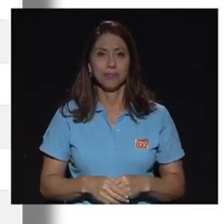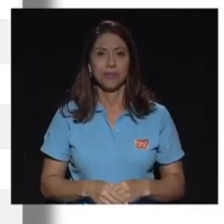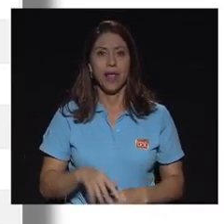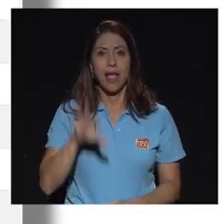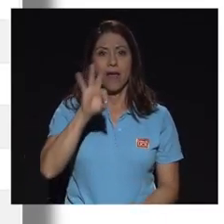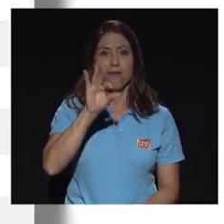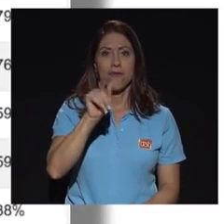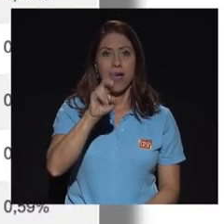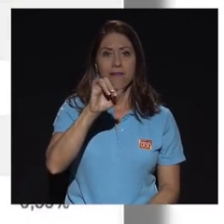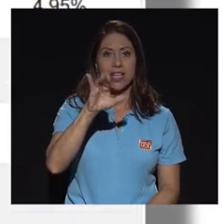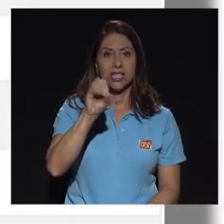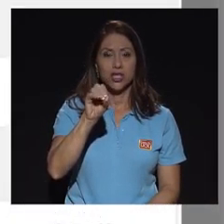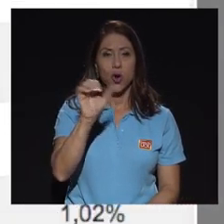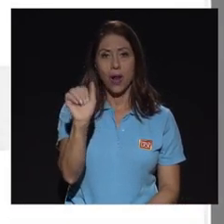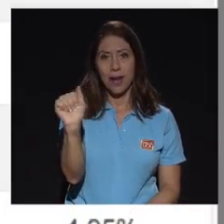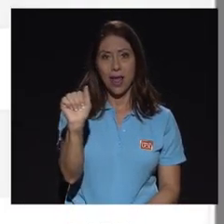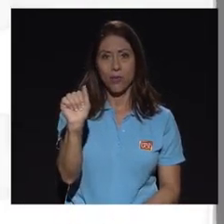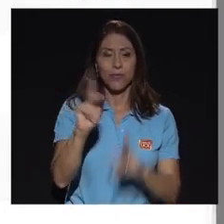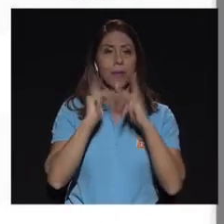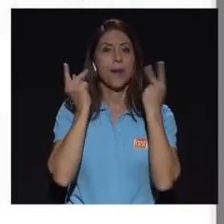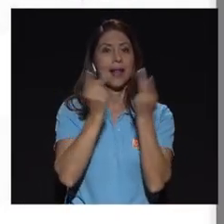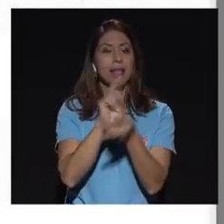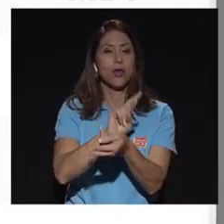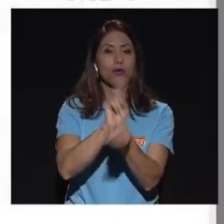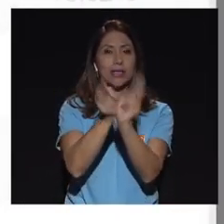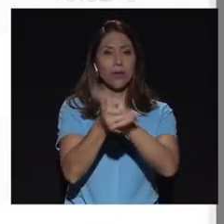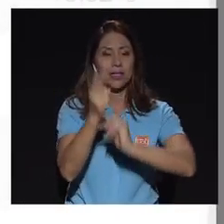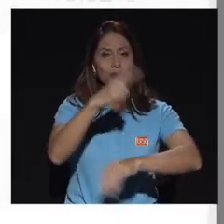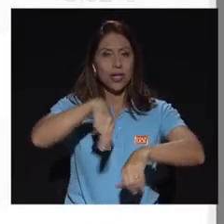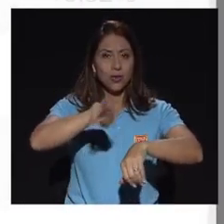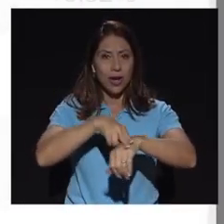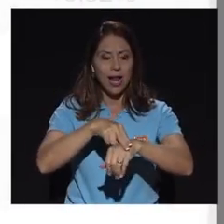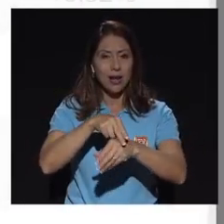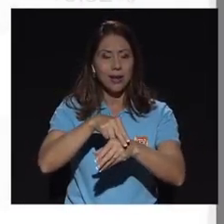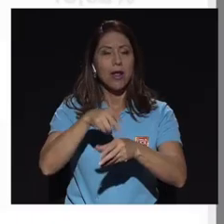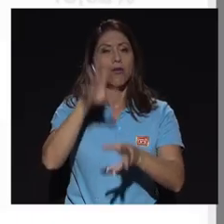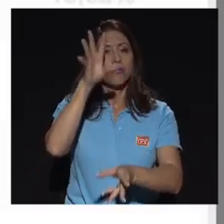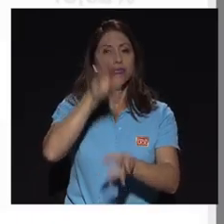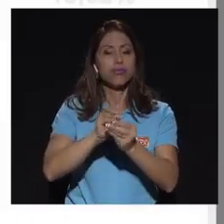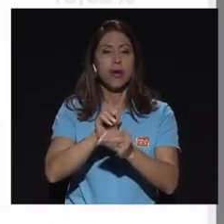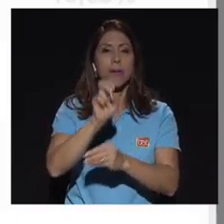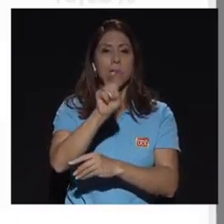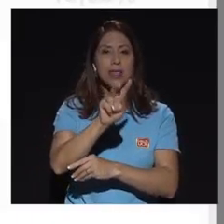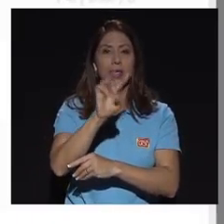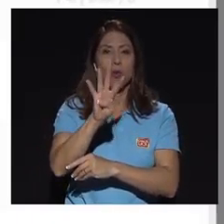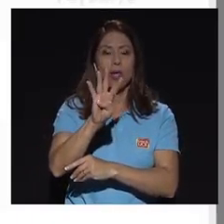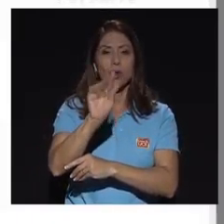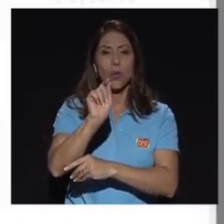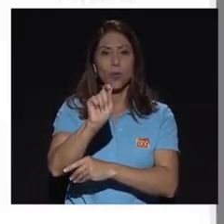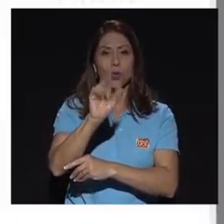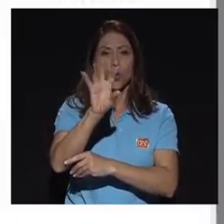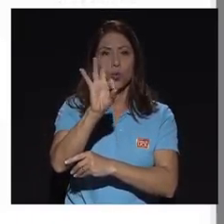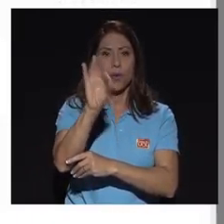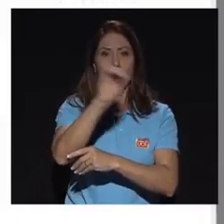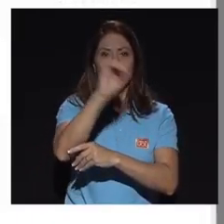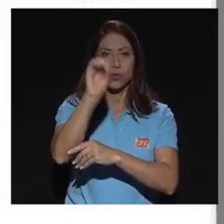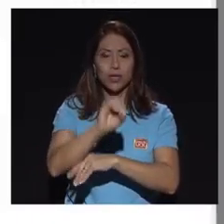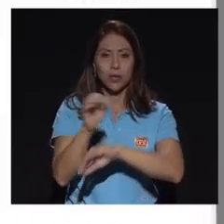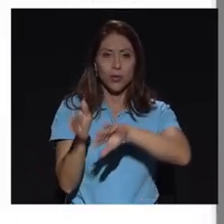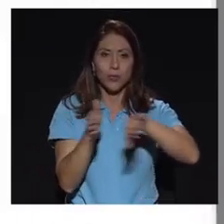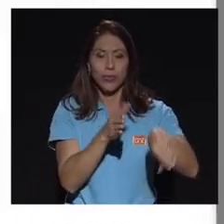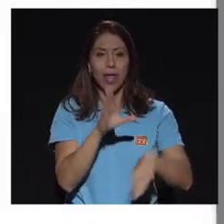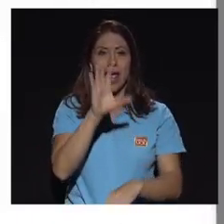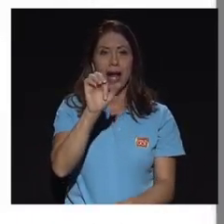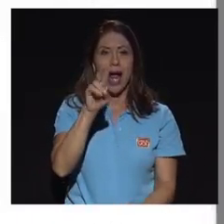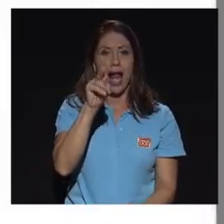Alvarado del Partido Restauración Nacional obtuvo un 24.9% de los votos y Carlos Alvarado del Partido Acción